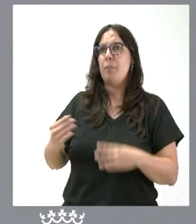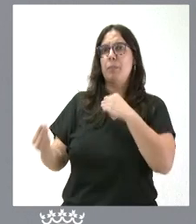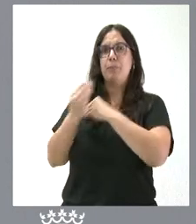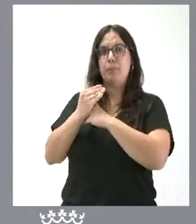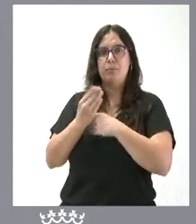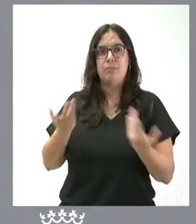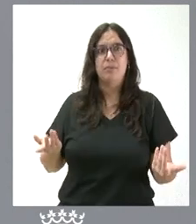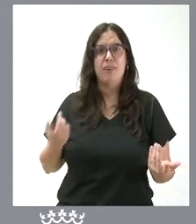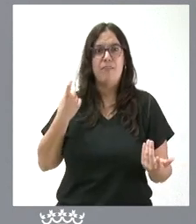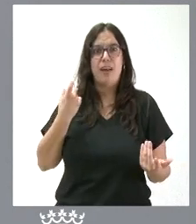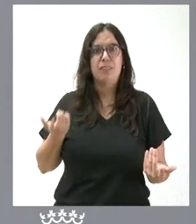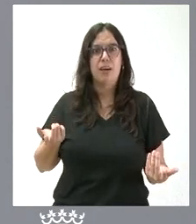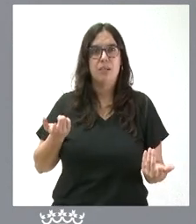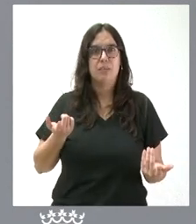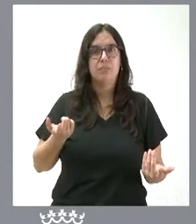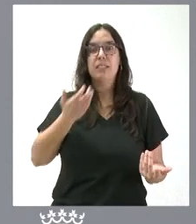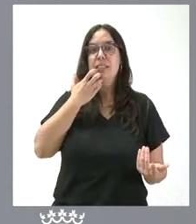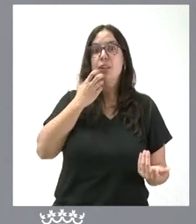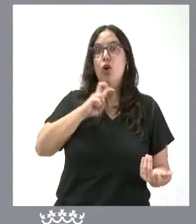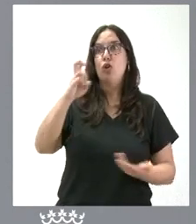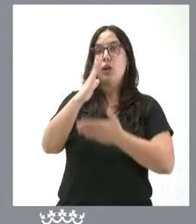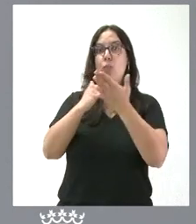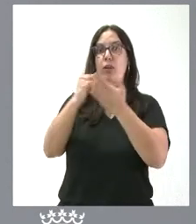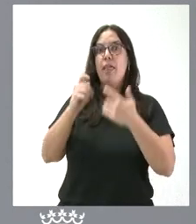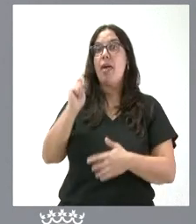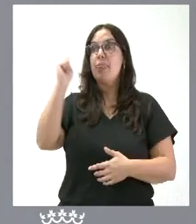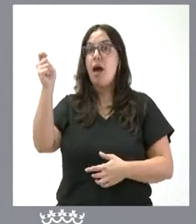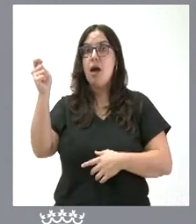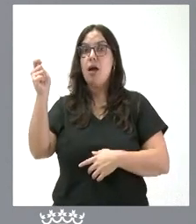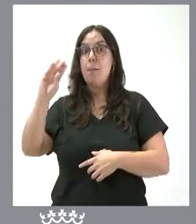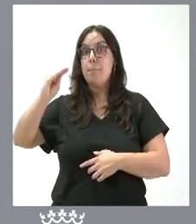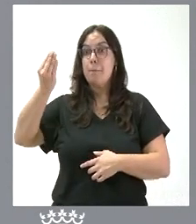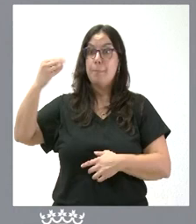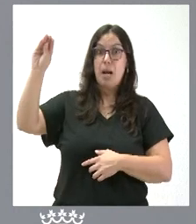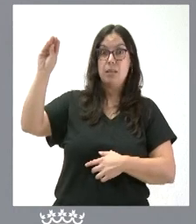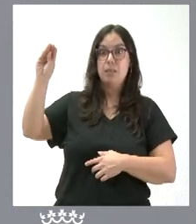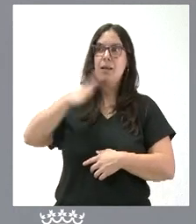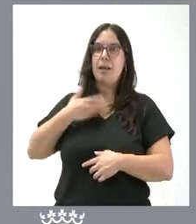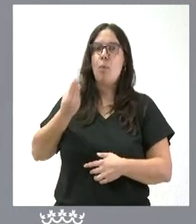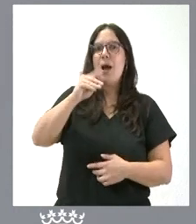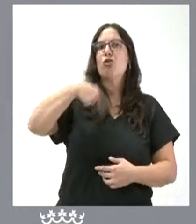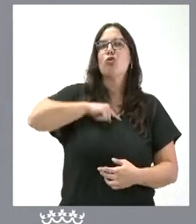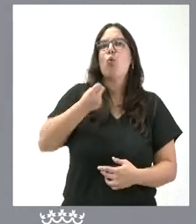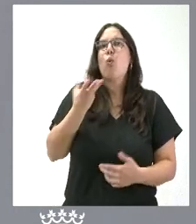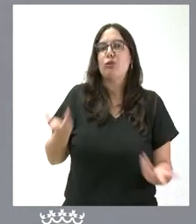financiación. Si hay aportaciones a otras comunidades autónomas, queremos saber cuál es la aportación extra que se va a hacer hacia Castilla y León, porque eso también va a afectar al